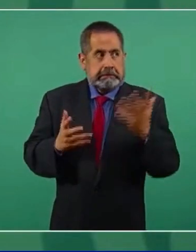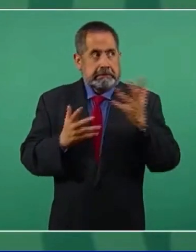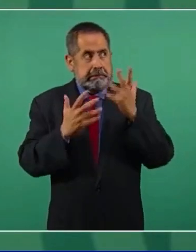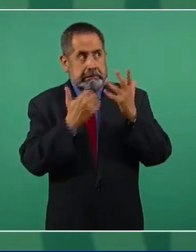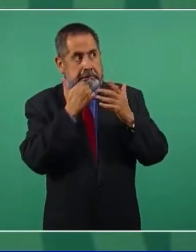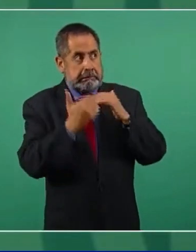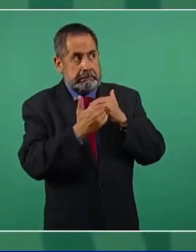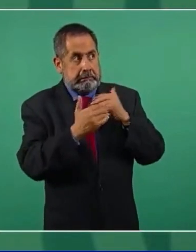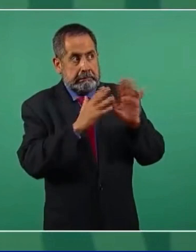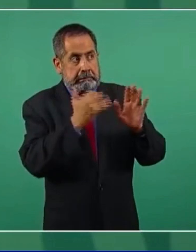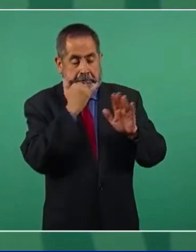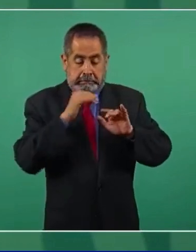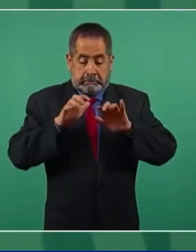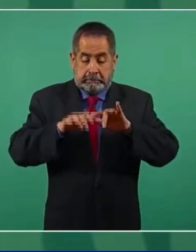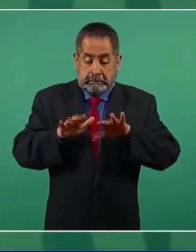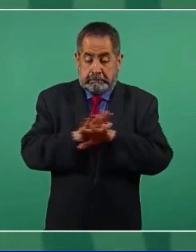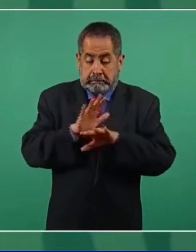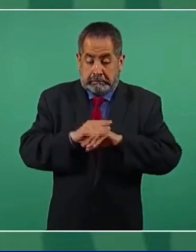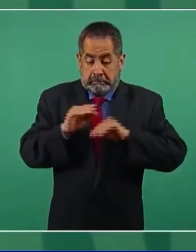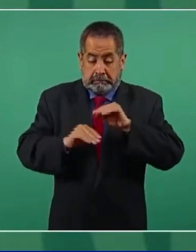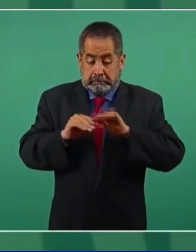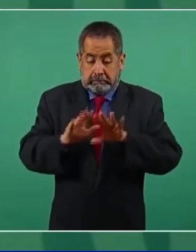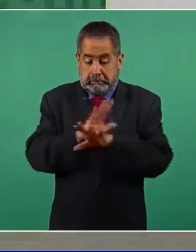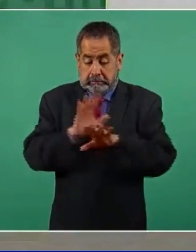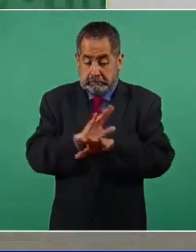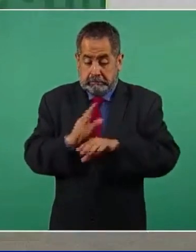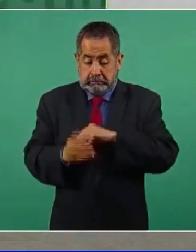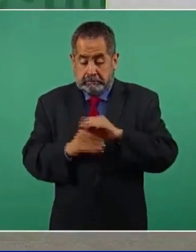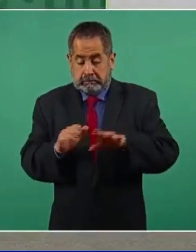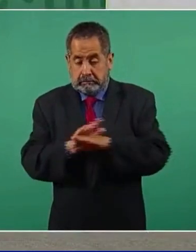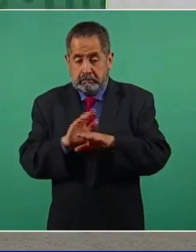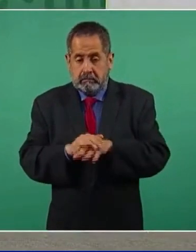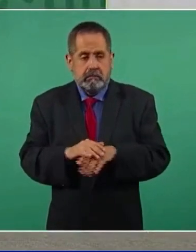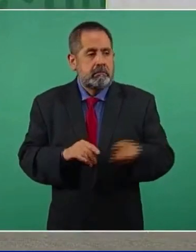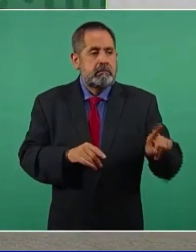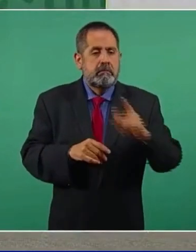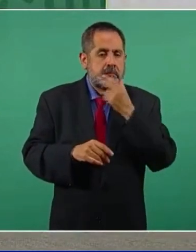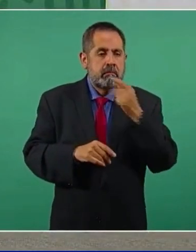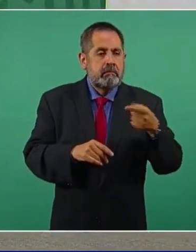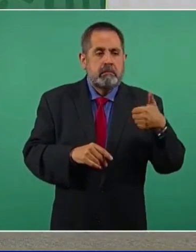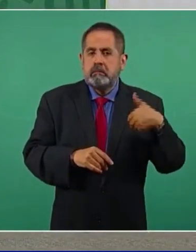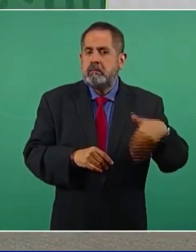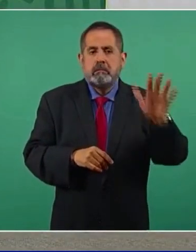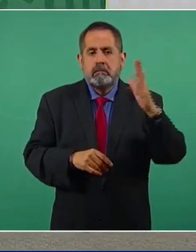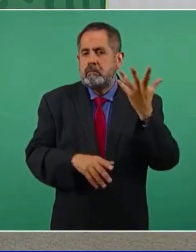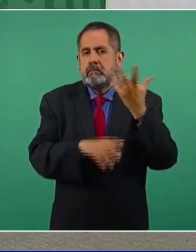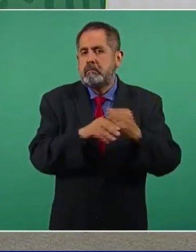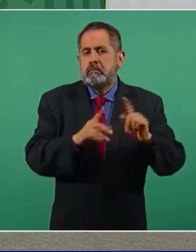la resolución, pero ya el señor Caro Quintero estaba afuera,